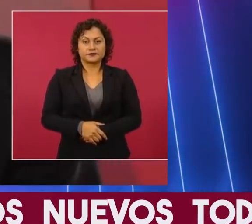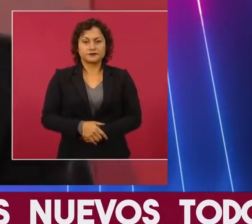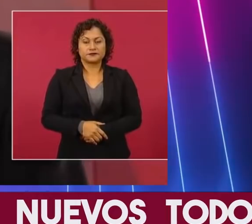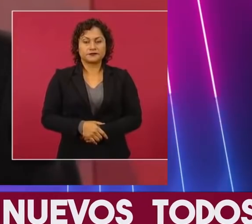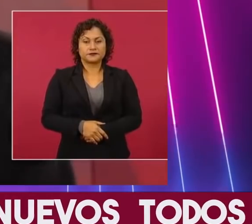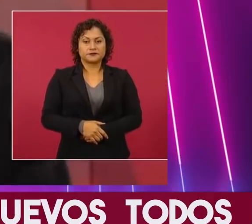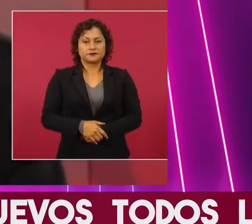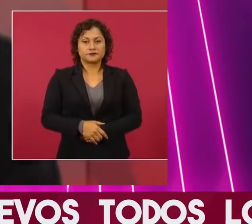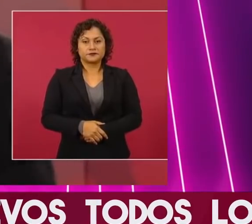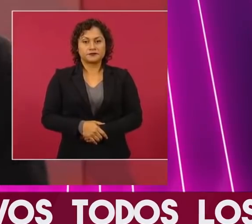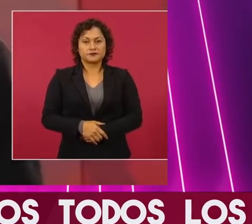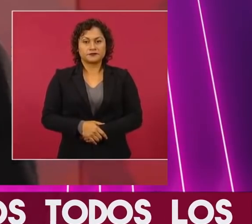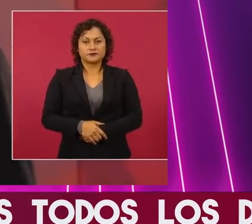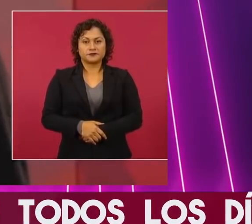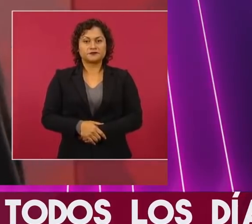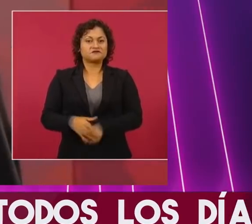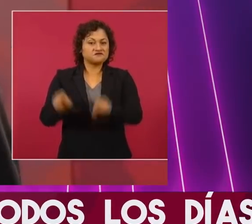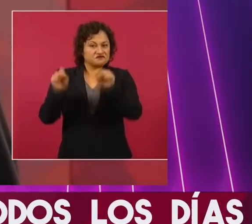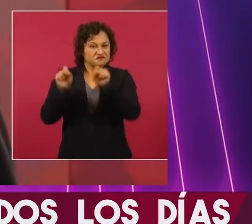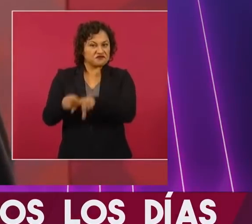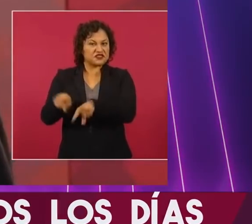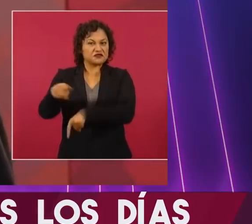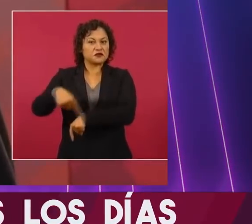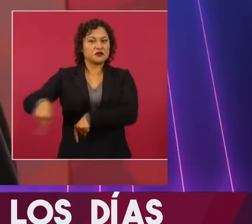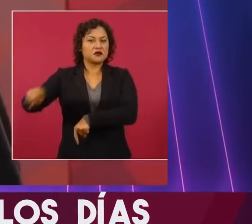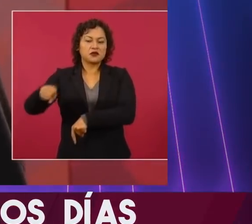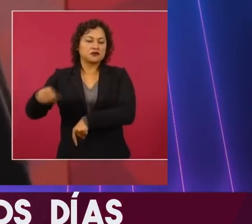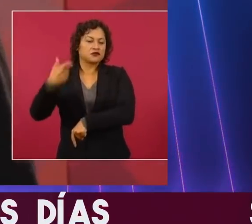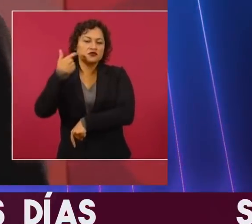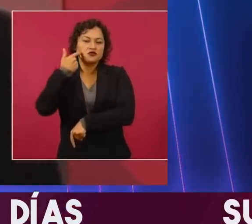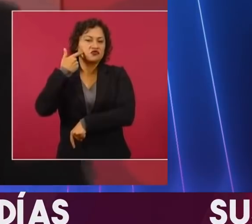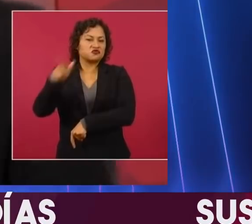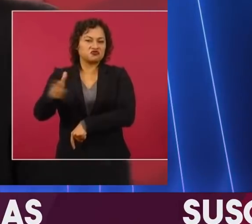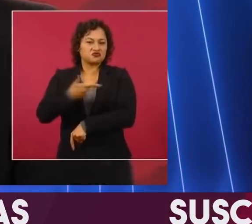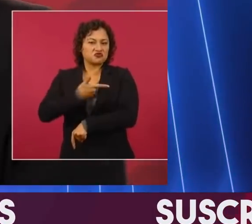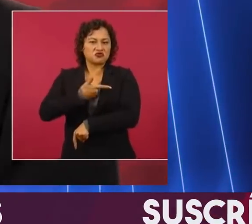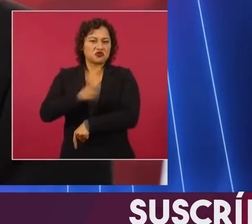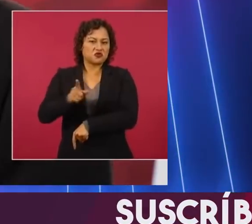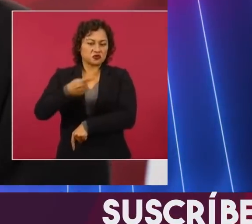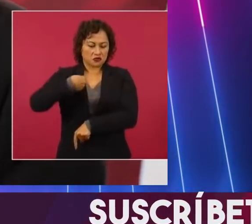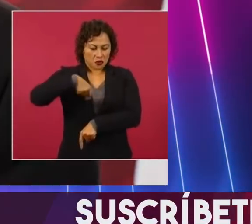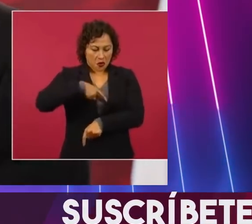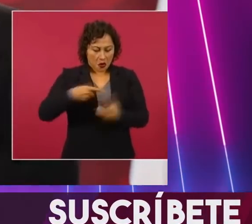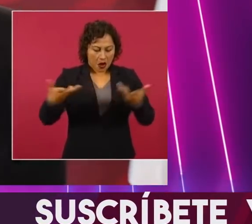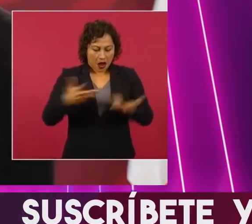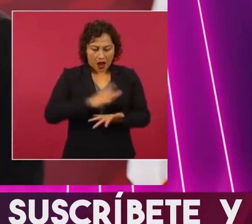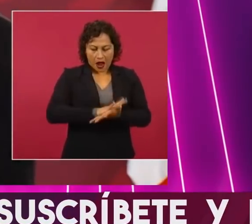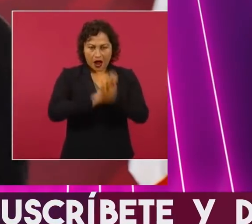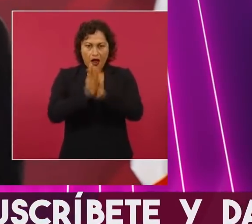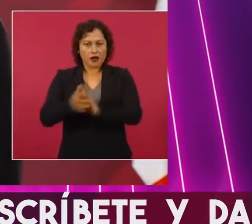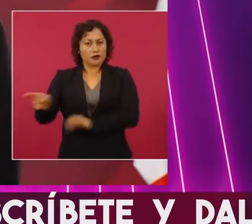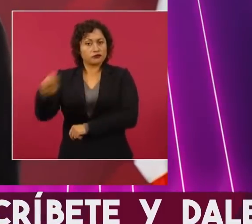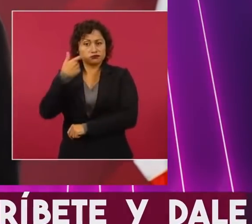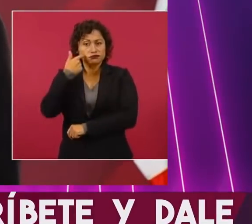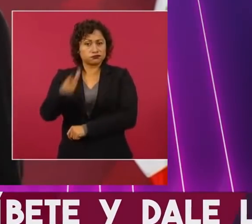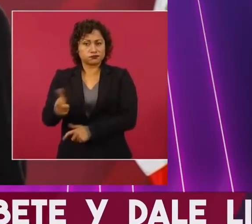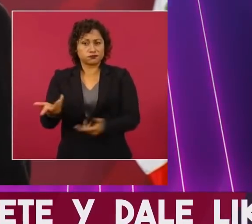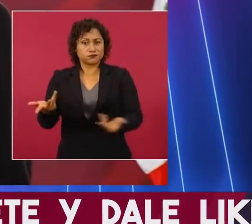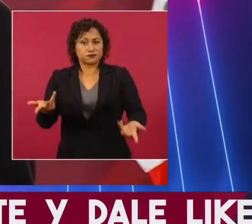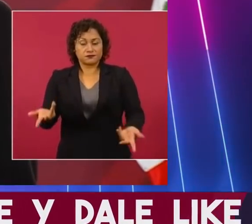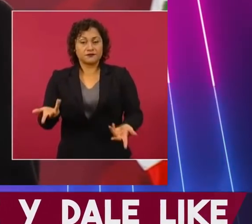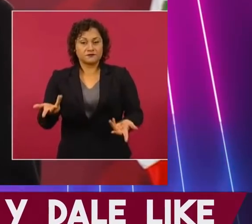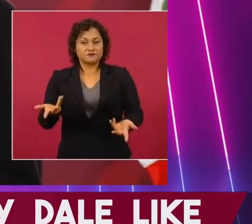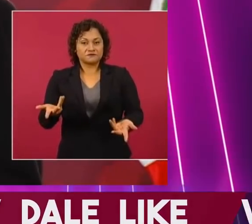lo que estamos haciendo, que están en contra de la